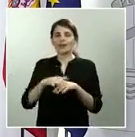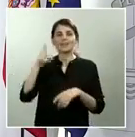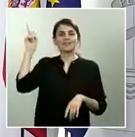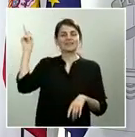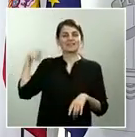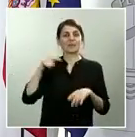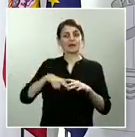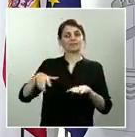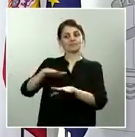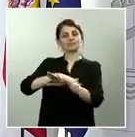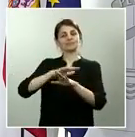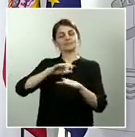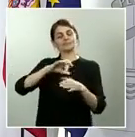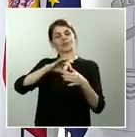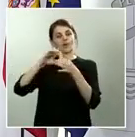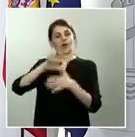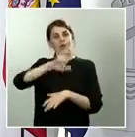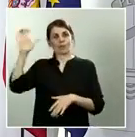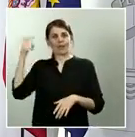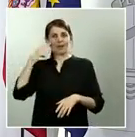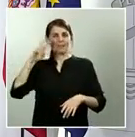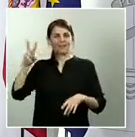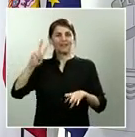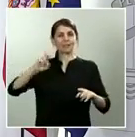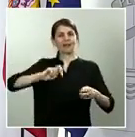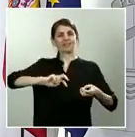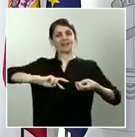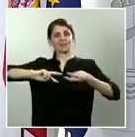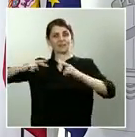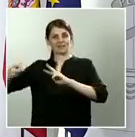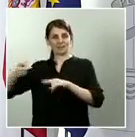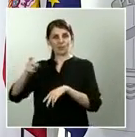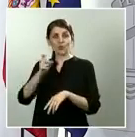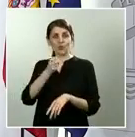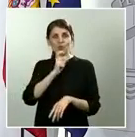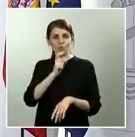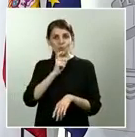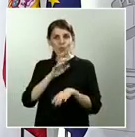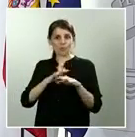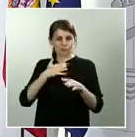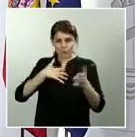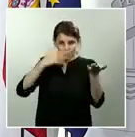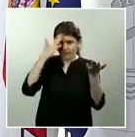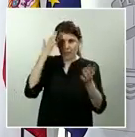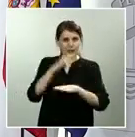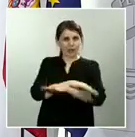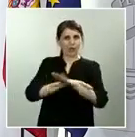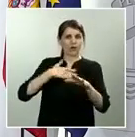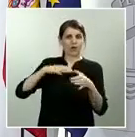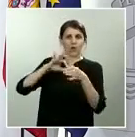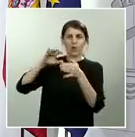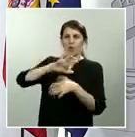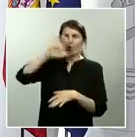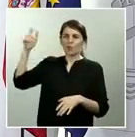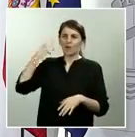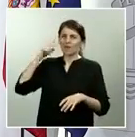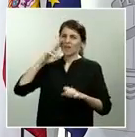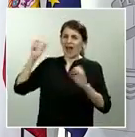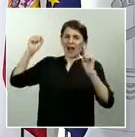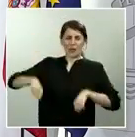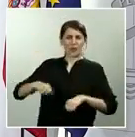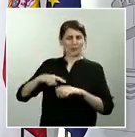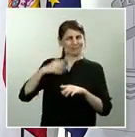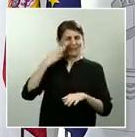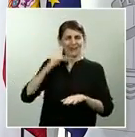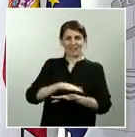Gobierno si no hay un acuerdo con la Unión Europea que resulte satisfactorio para España? ¿Se contemplan cinco años más